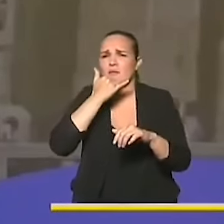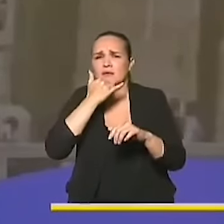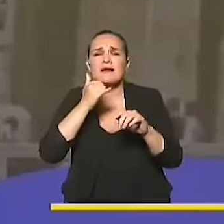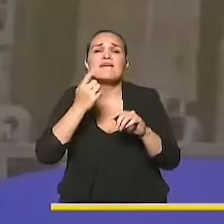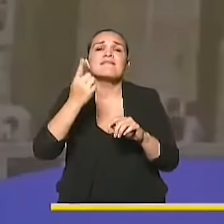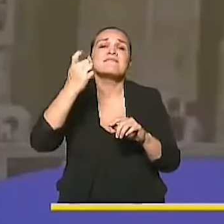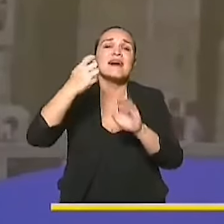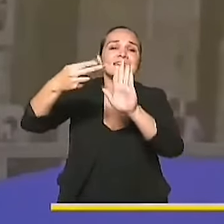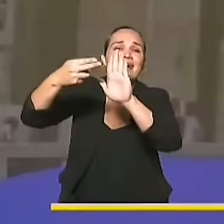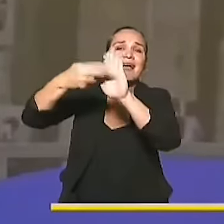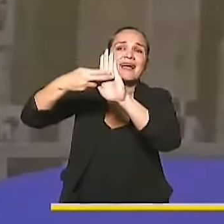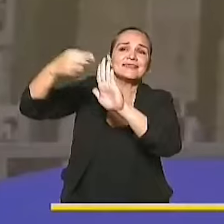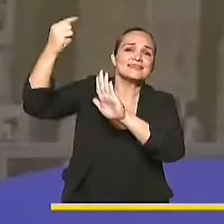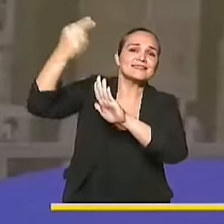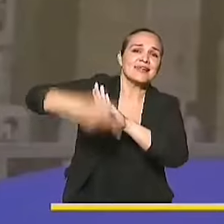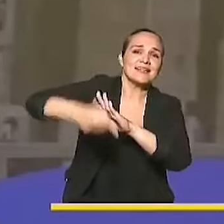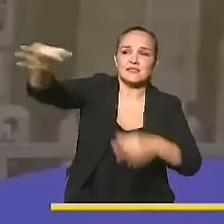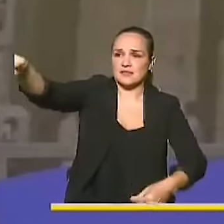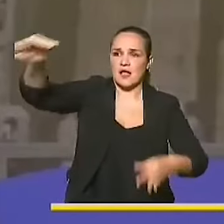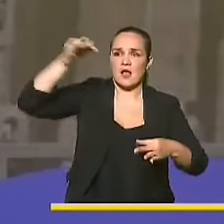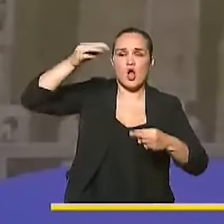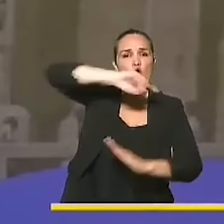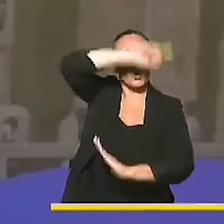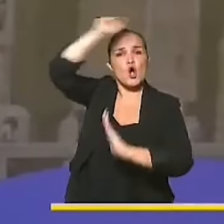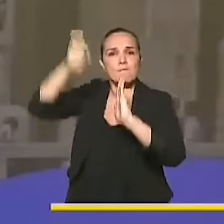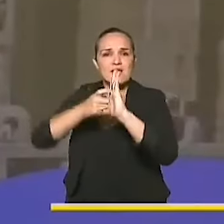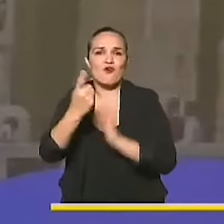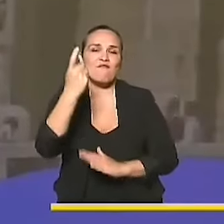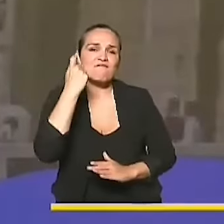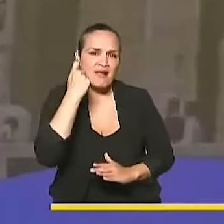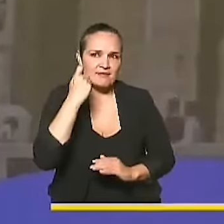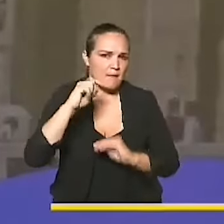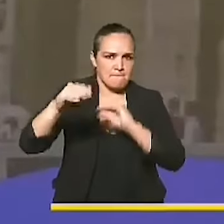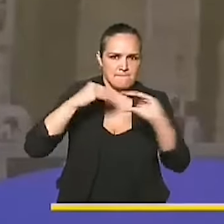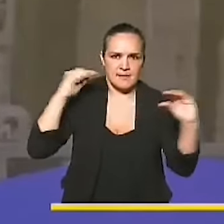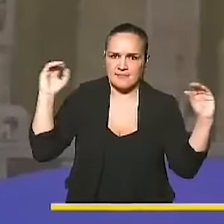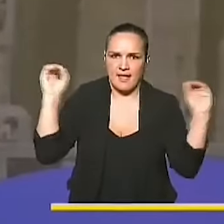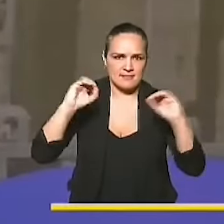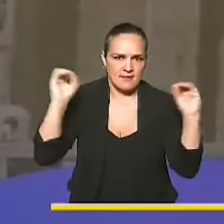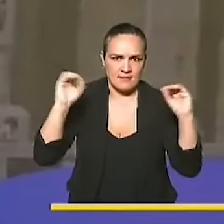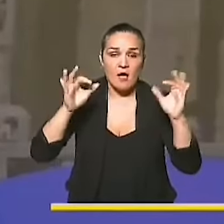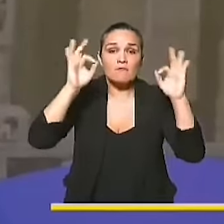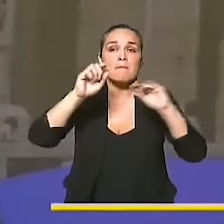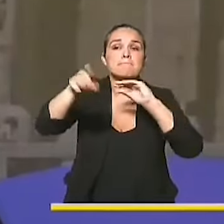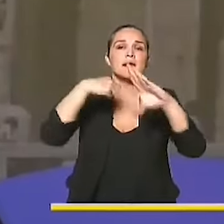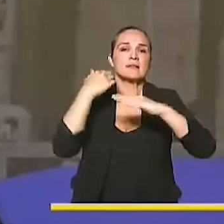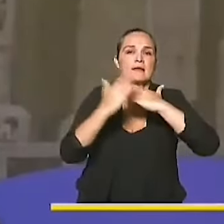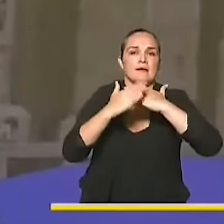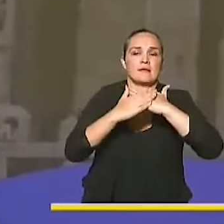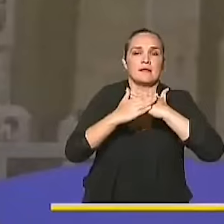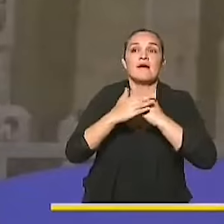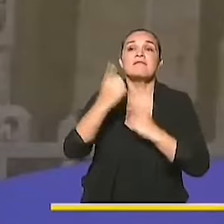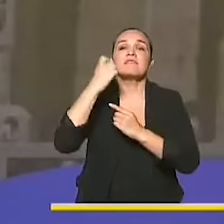no hay una sentencia de fondo que nos permita revisar el fallo, el